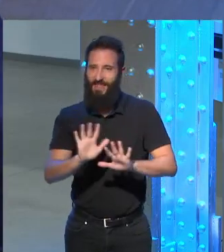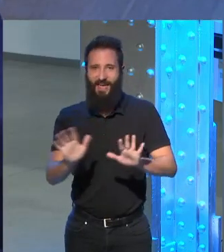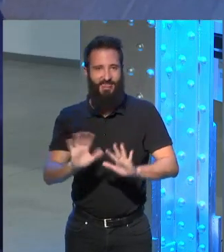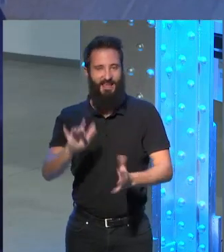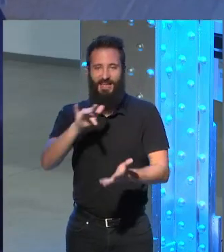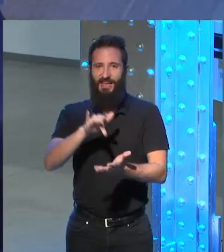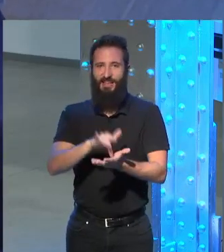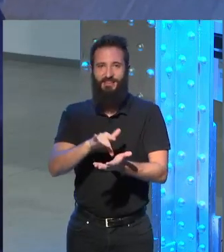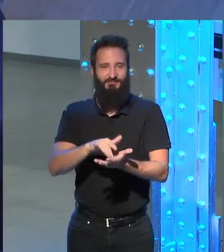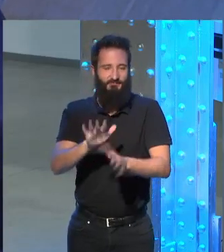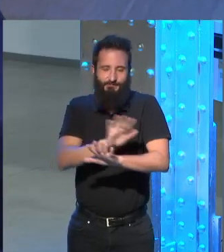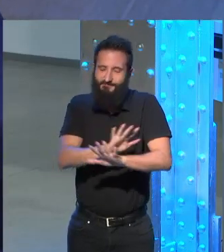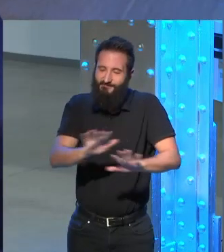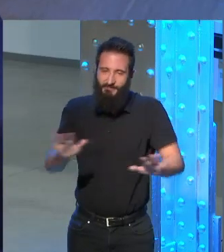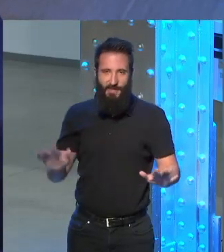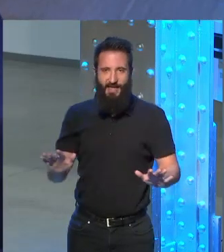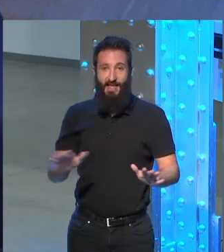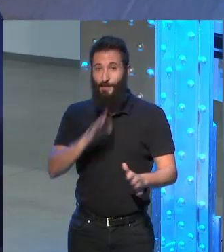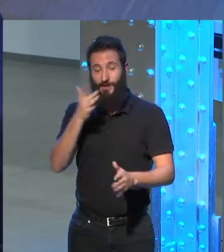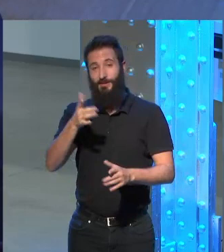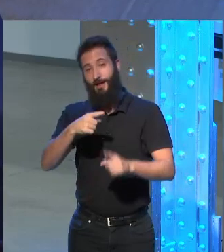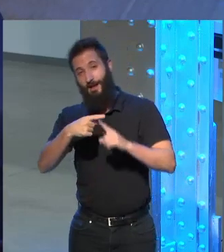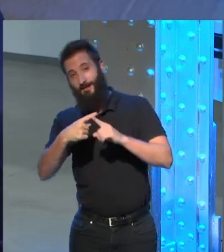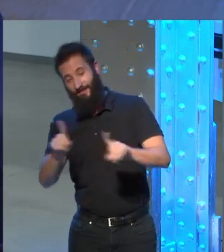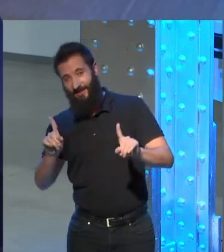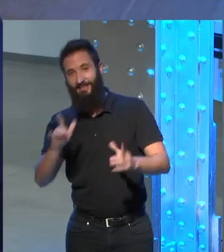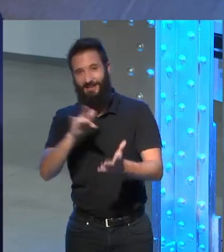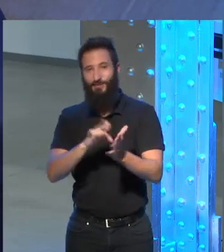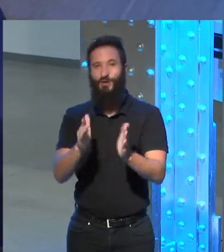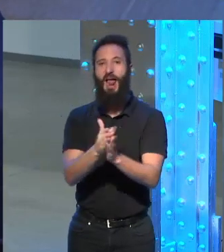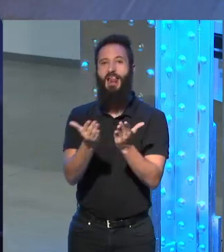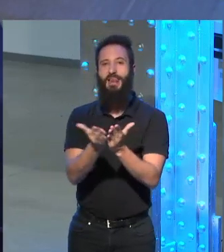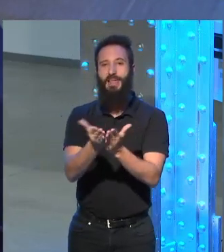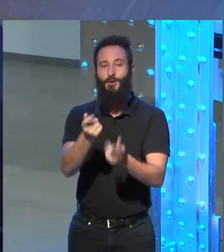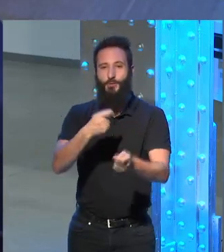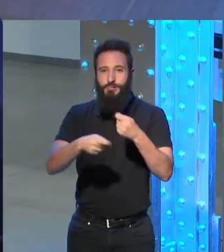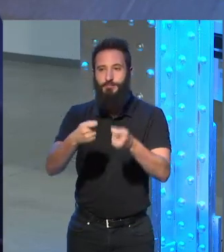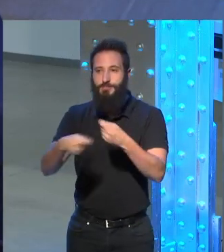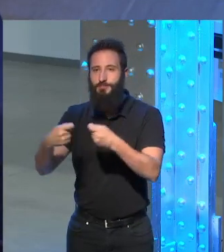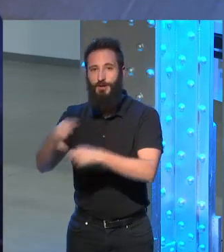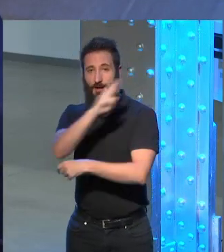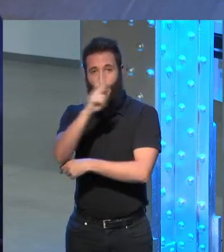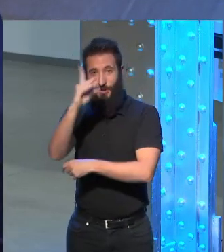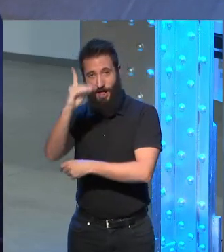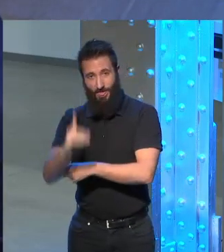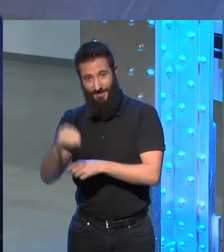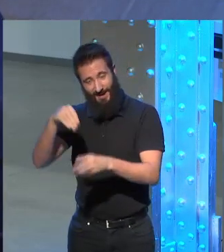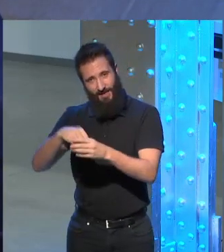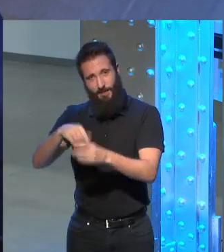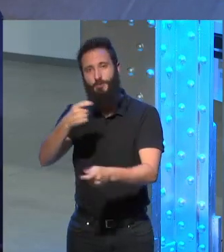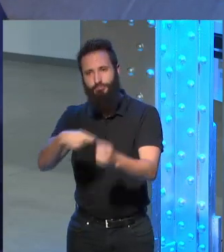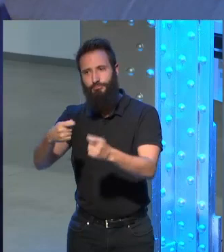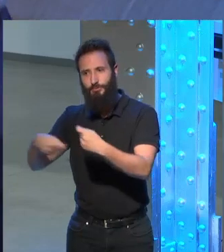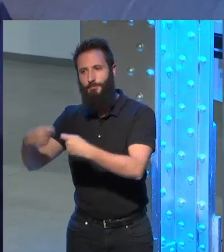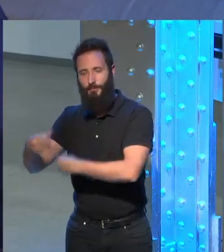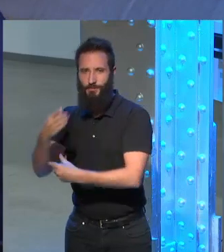en en absoluto por el por el contrario el libro circuló mucho en la en la república dominicana y creo que